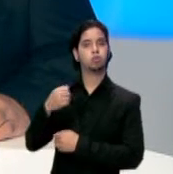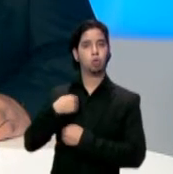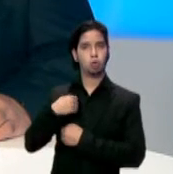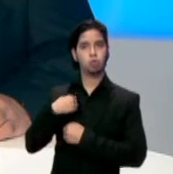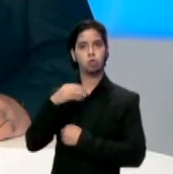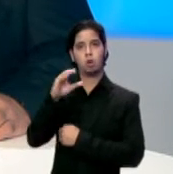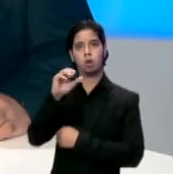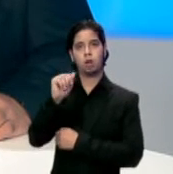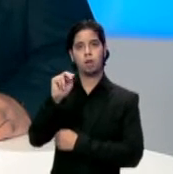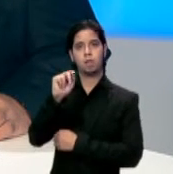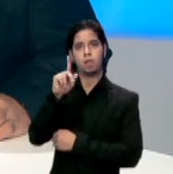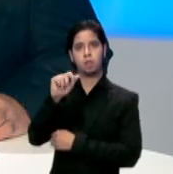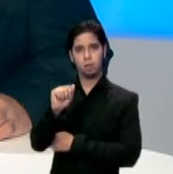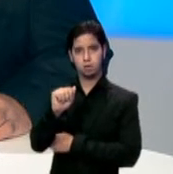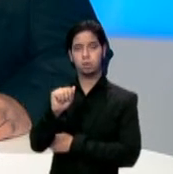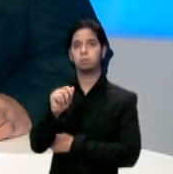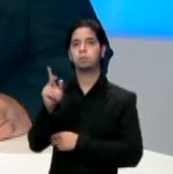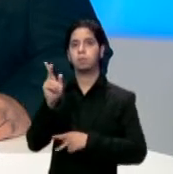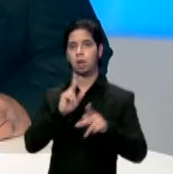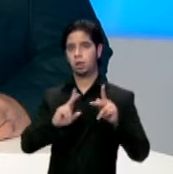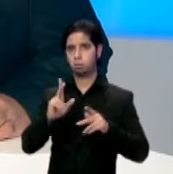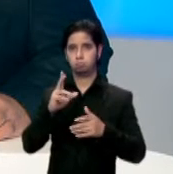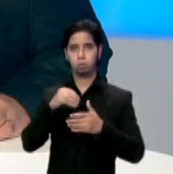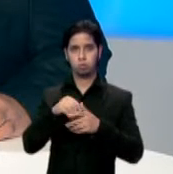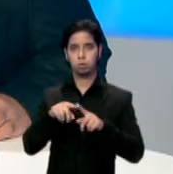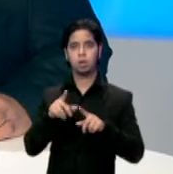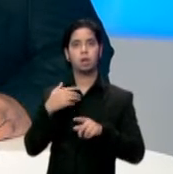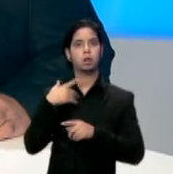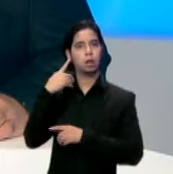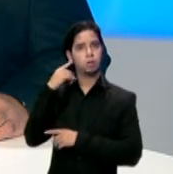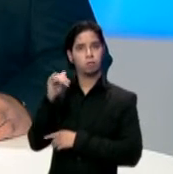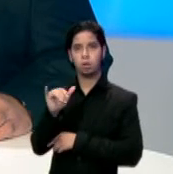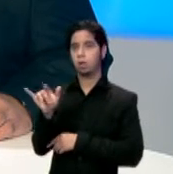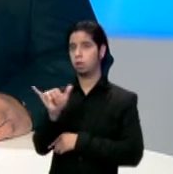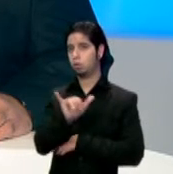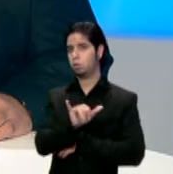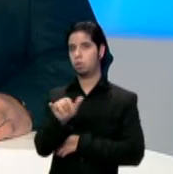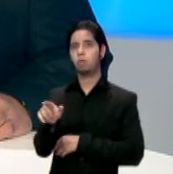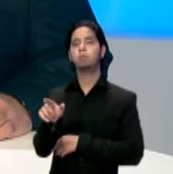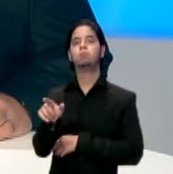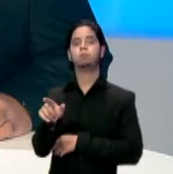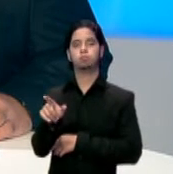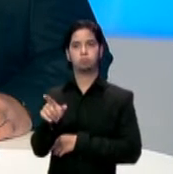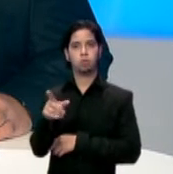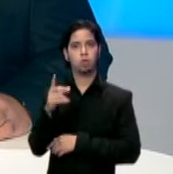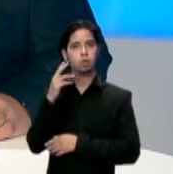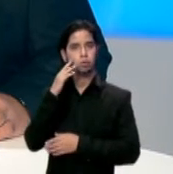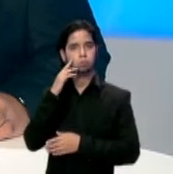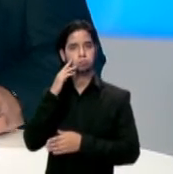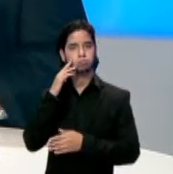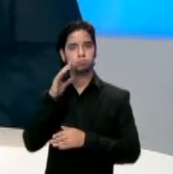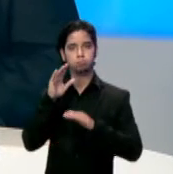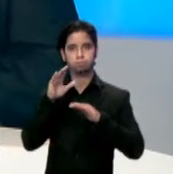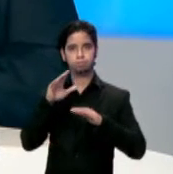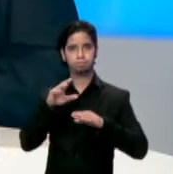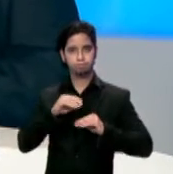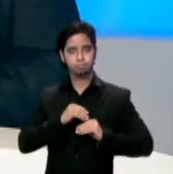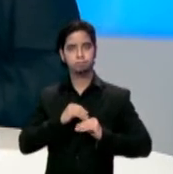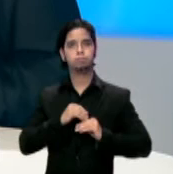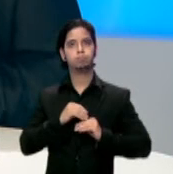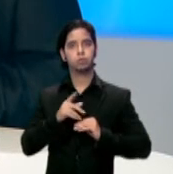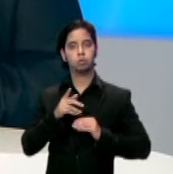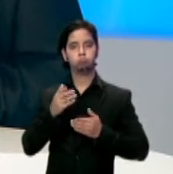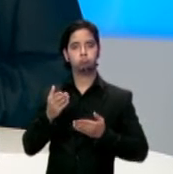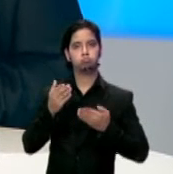así como los atletas de las Olimpiadas Especiales en Los Ángeles, California, fueron reconocidos por el Senado de Puerto Rico en un homenaje como